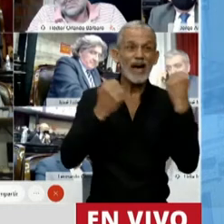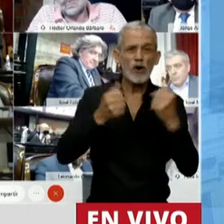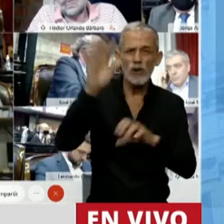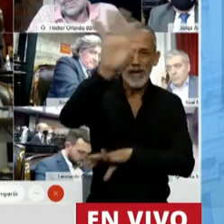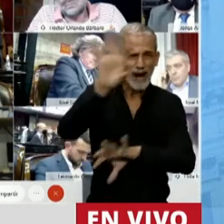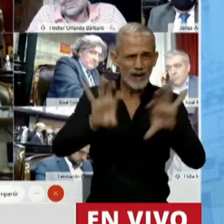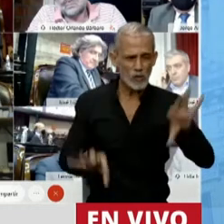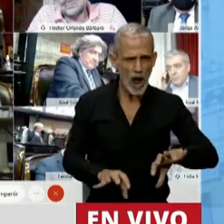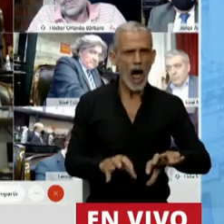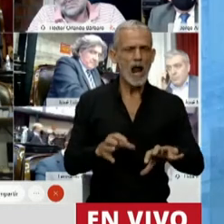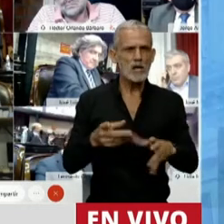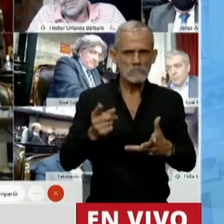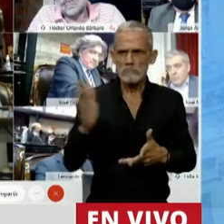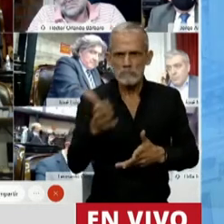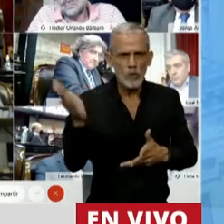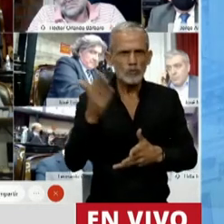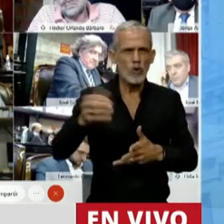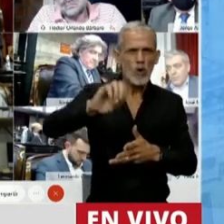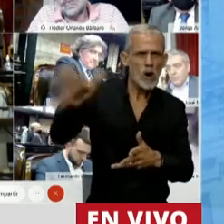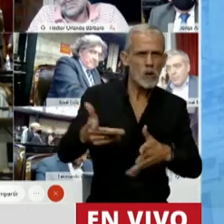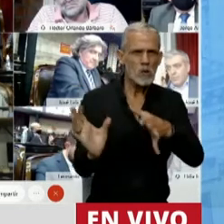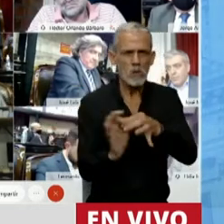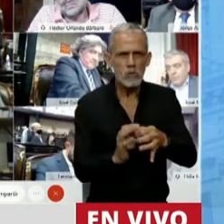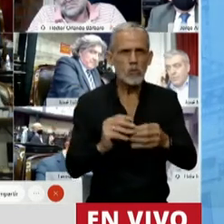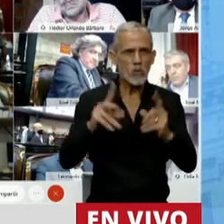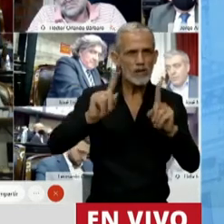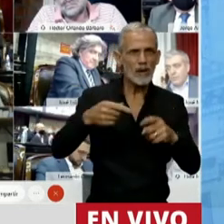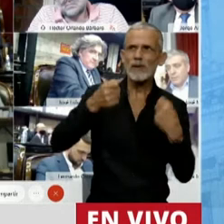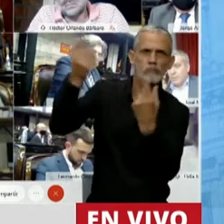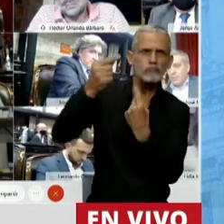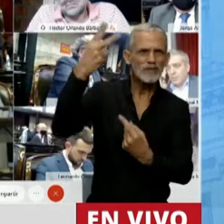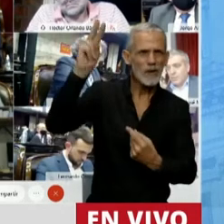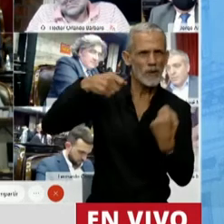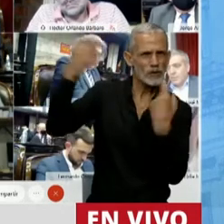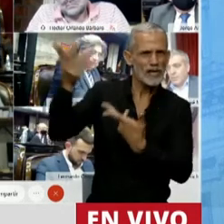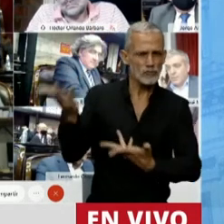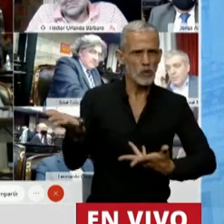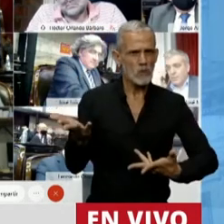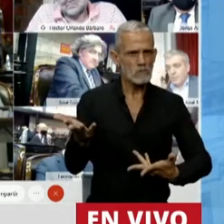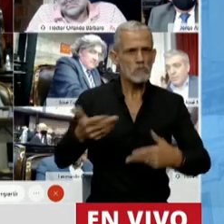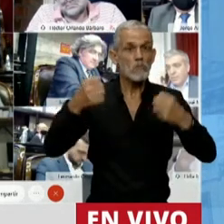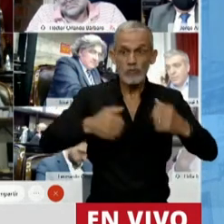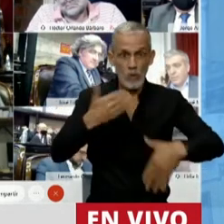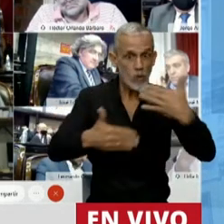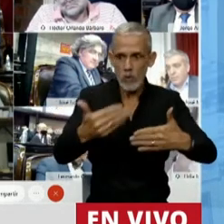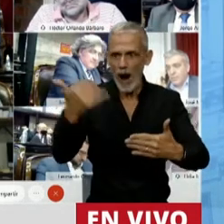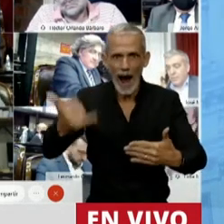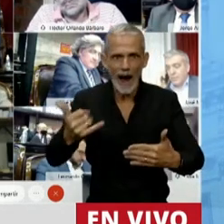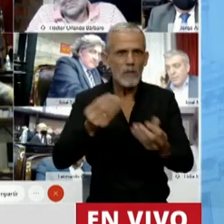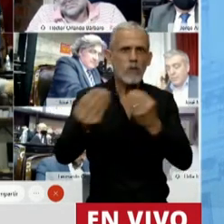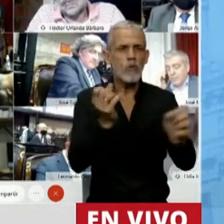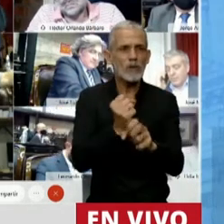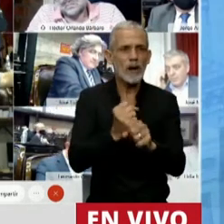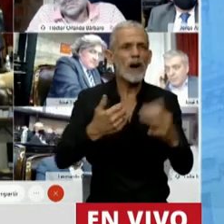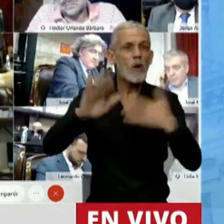regionales, de los sectores productivos y los sectores vinculados con la exportación. Estamos convencidos que de esta manera vamos a resolver